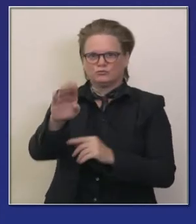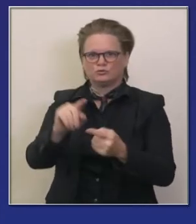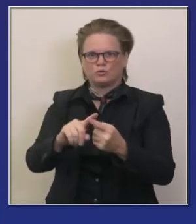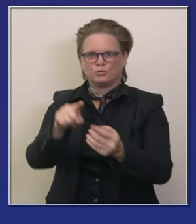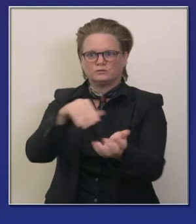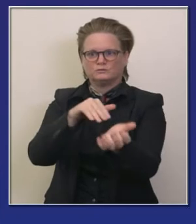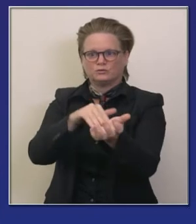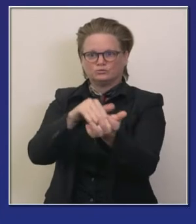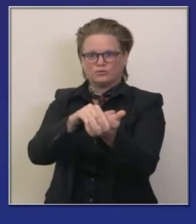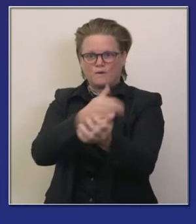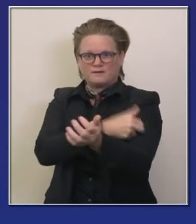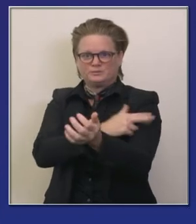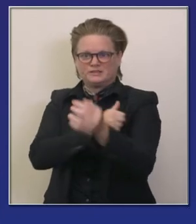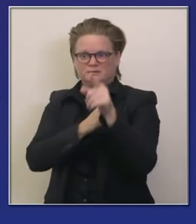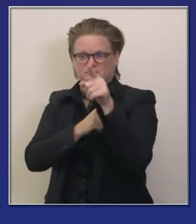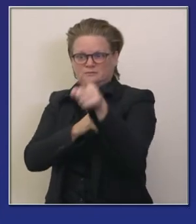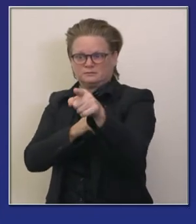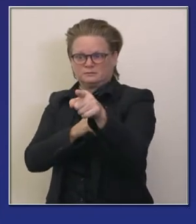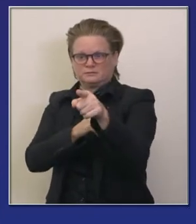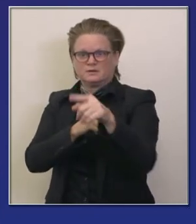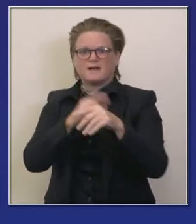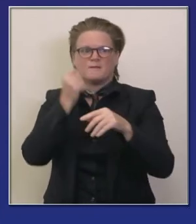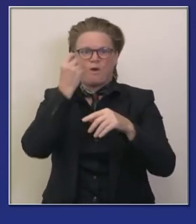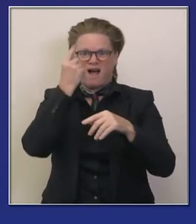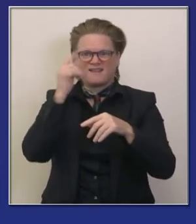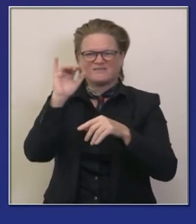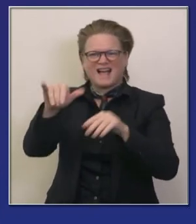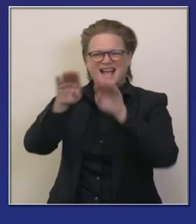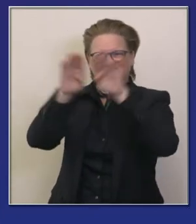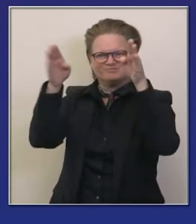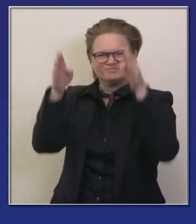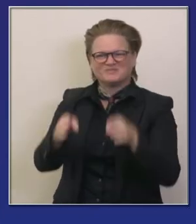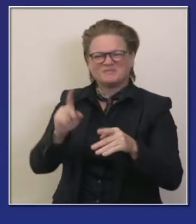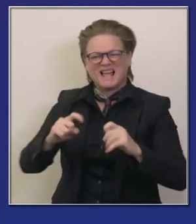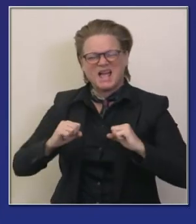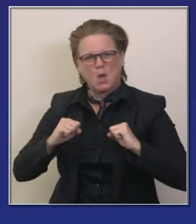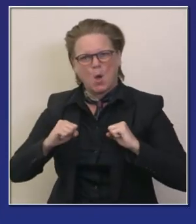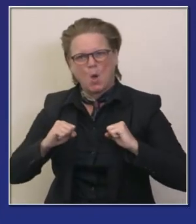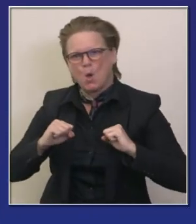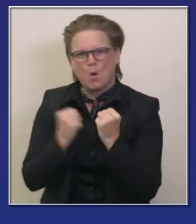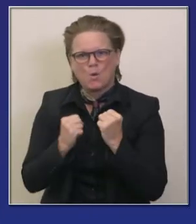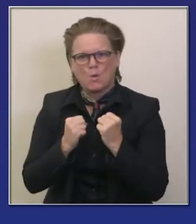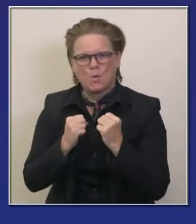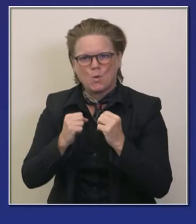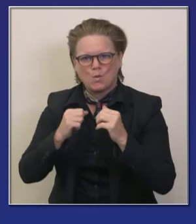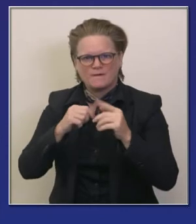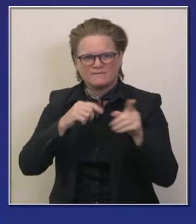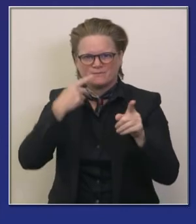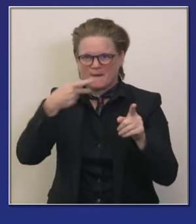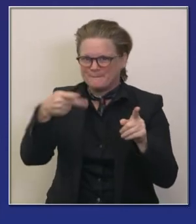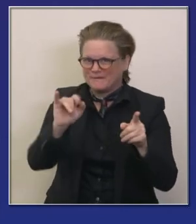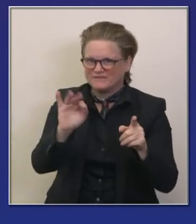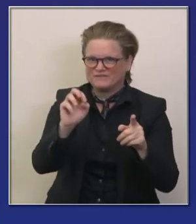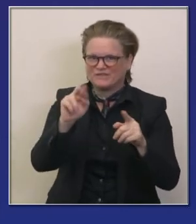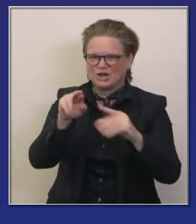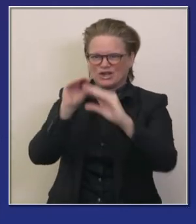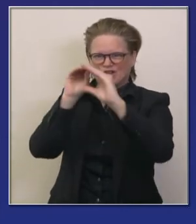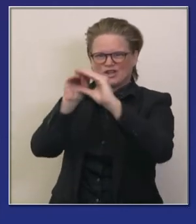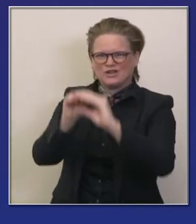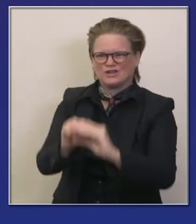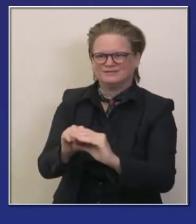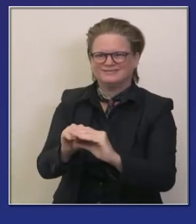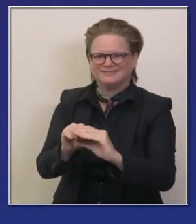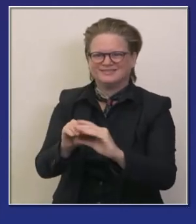distribución los requisitos de transporte una vez que sean recibidas las vacunas el paso 6